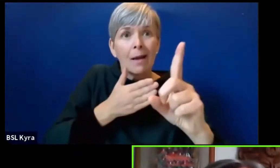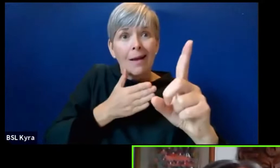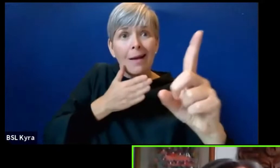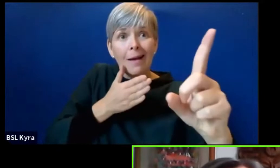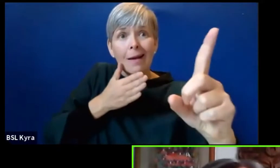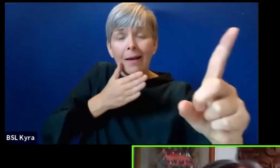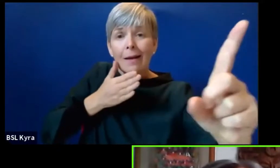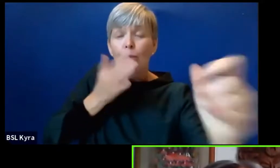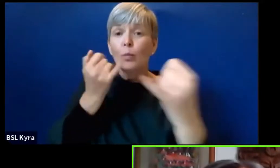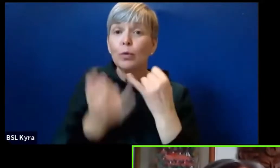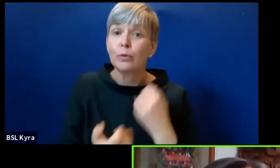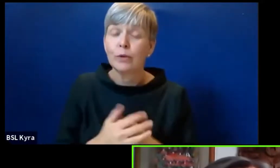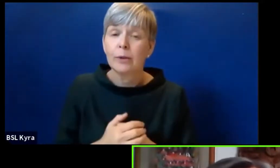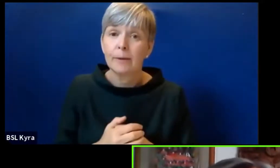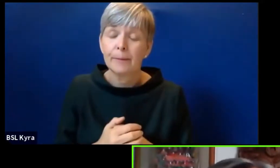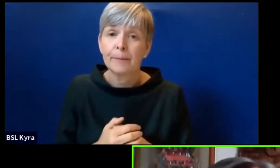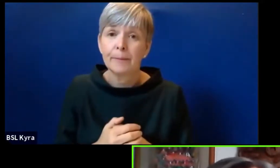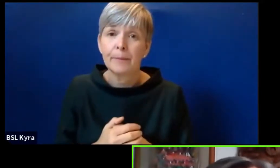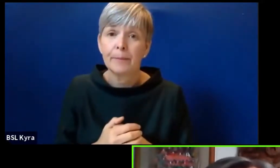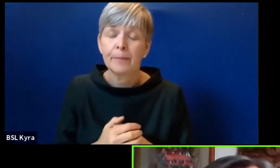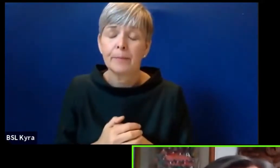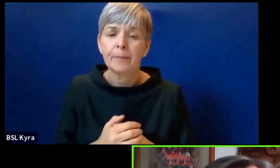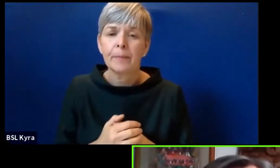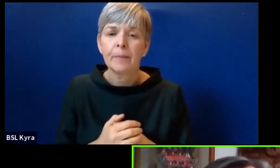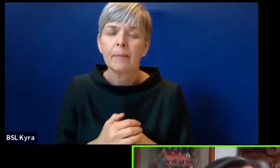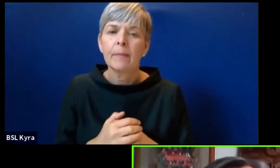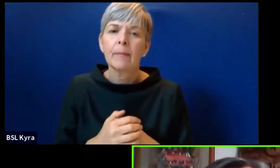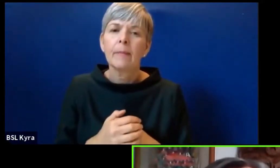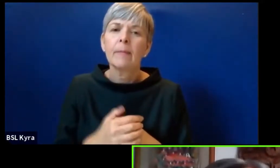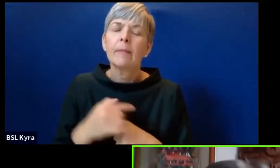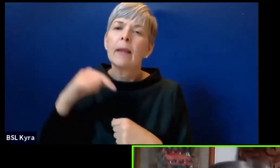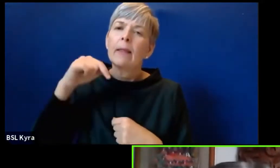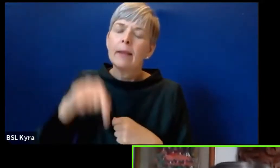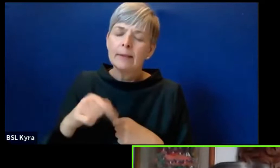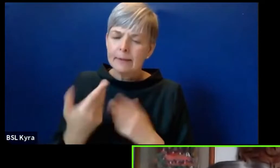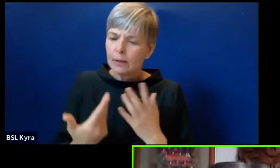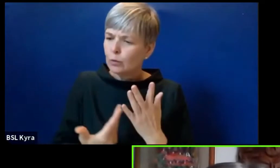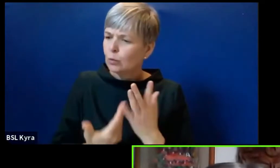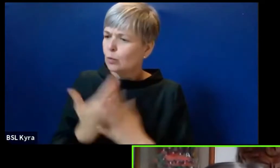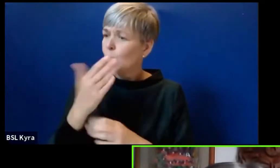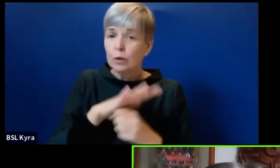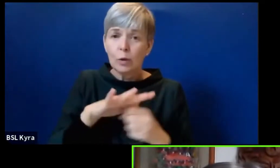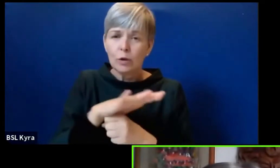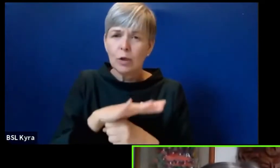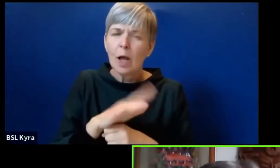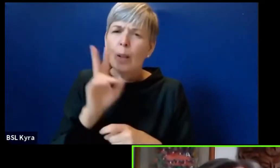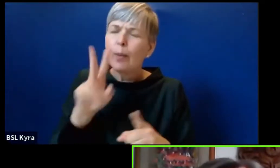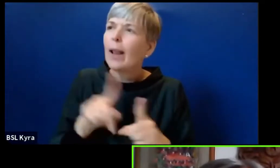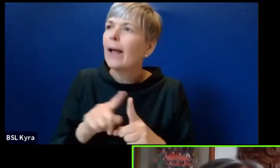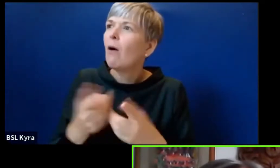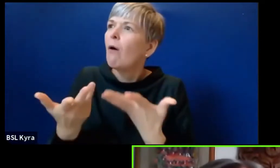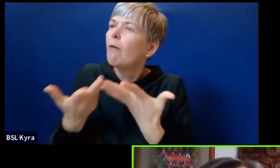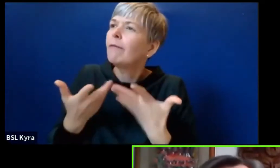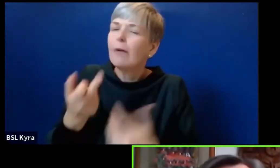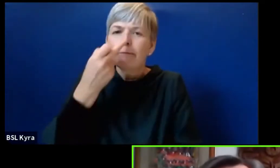falsas soluciones a la crisis y que en función están para generar más